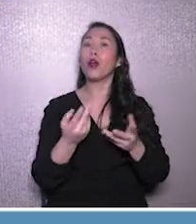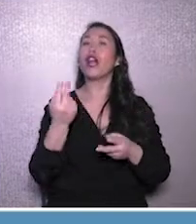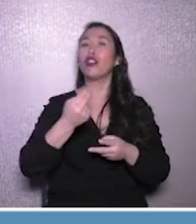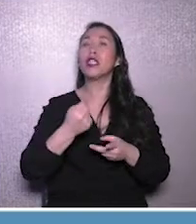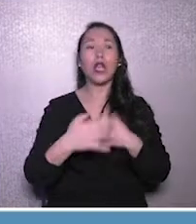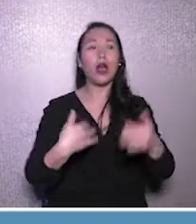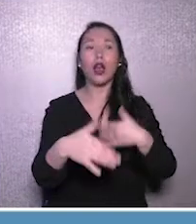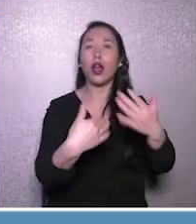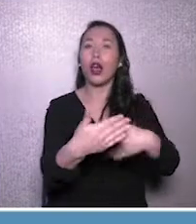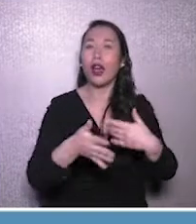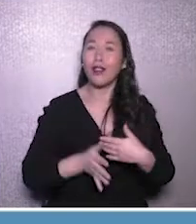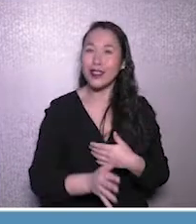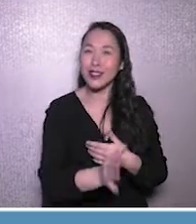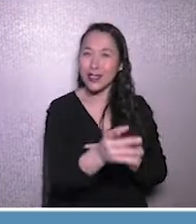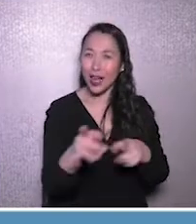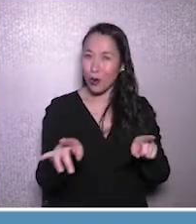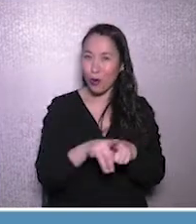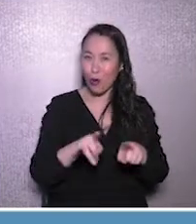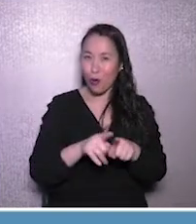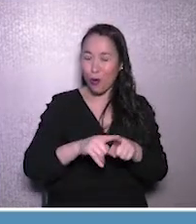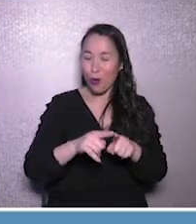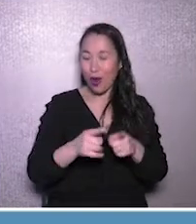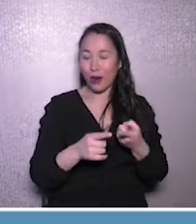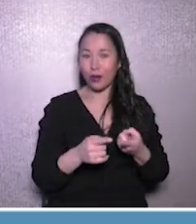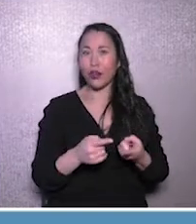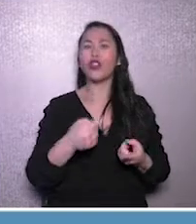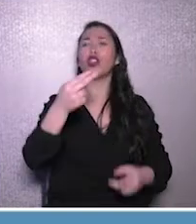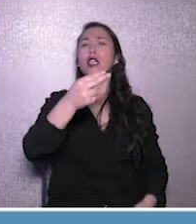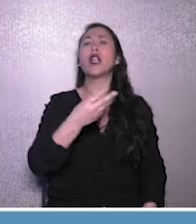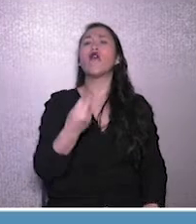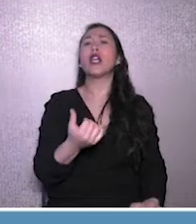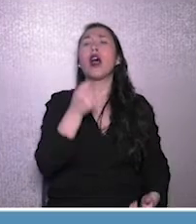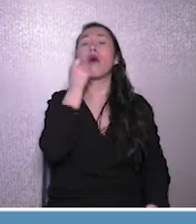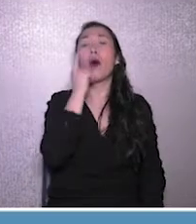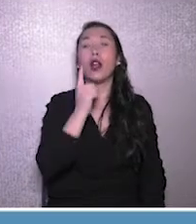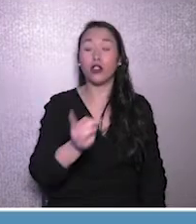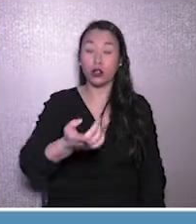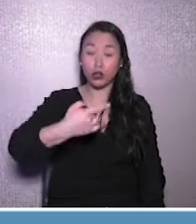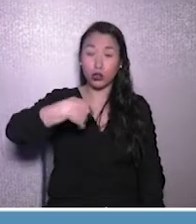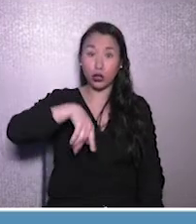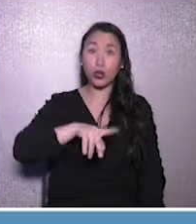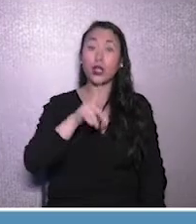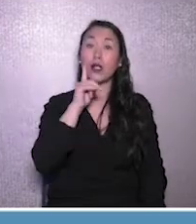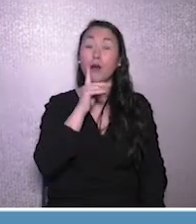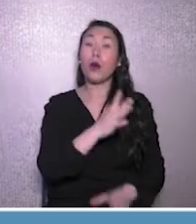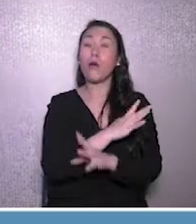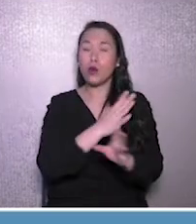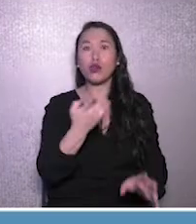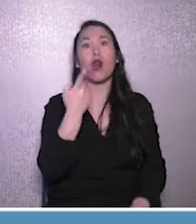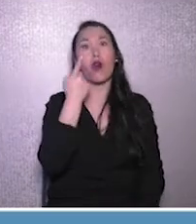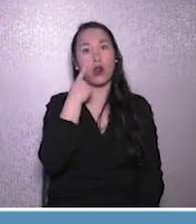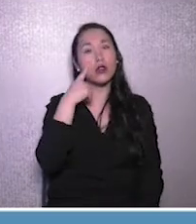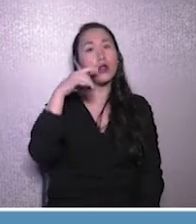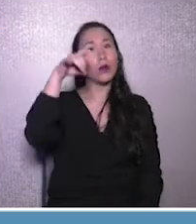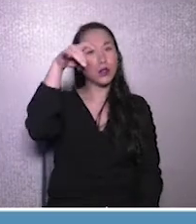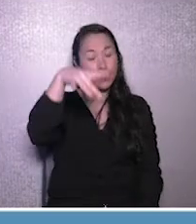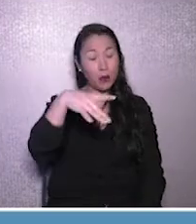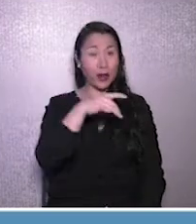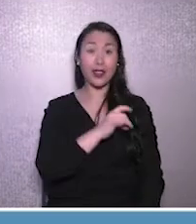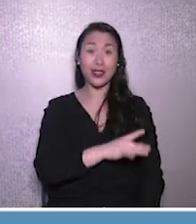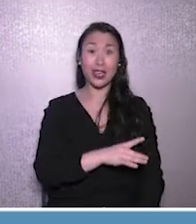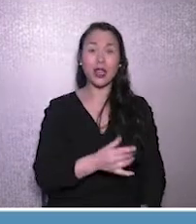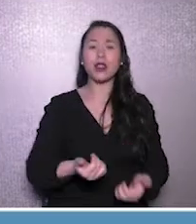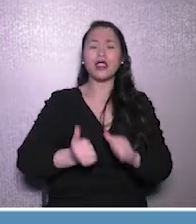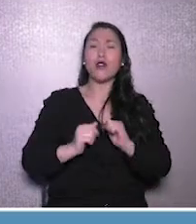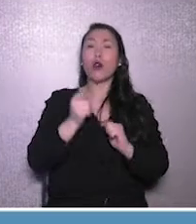y estas buenas prácticas? Entonces, ¿cuál es la buena noticia? Tenemos mucho conocimiento en Chile. ¿Cuál es el